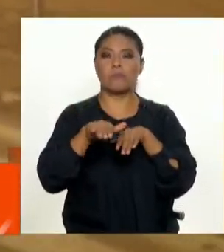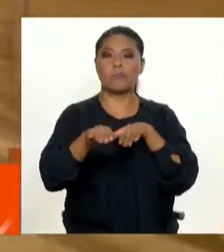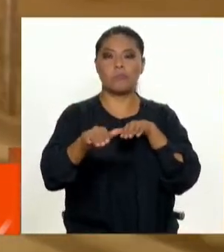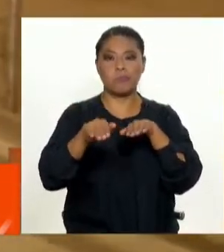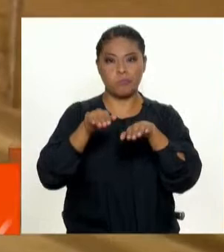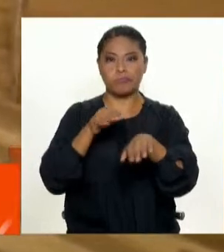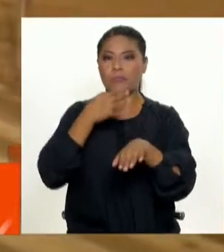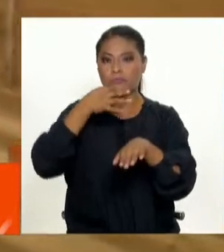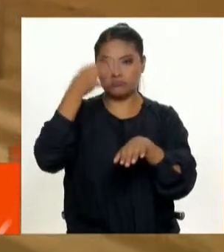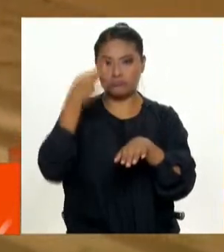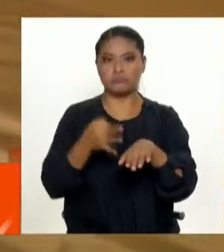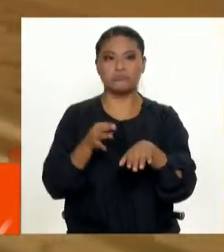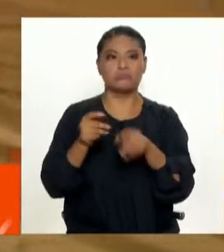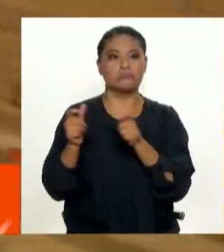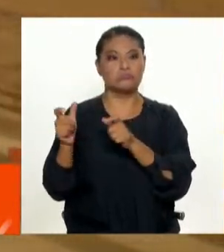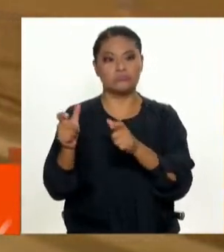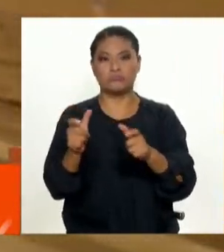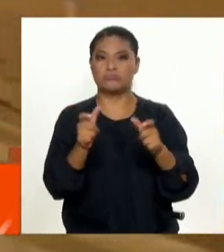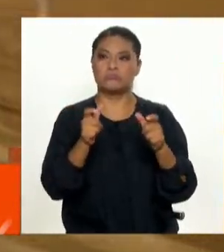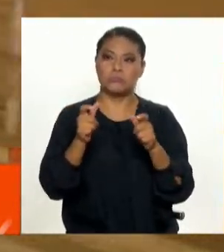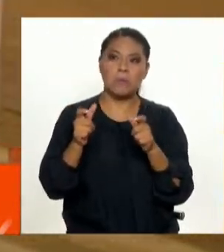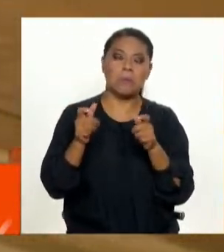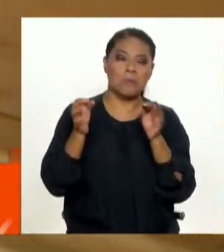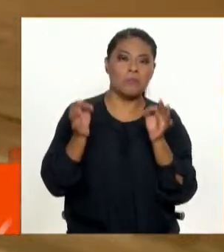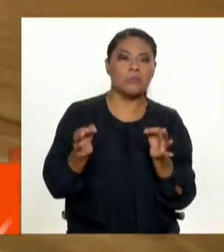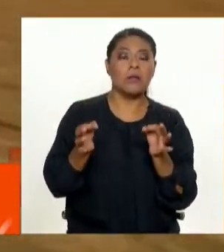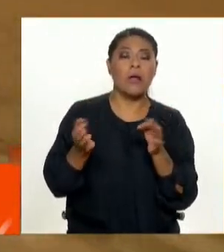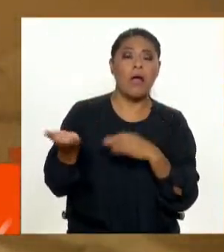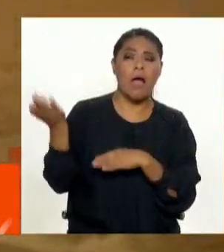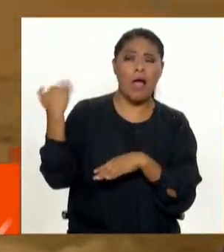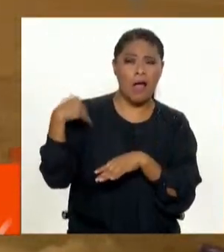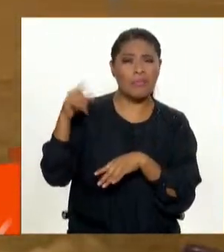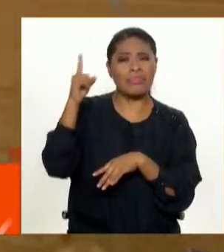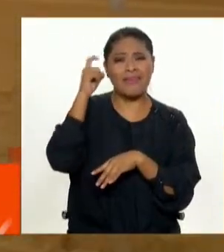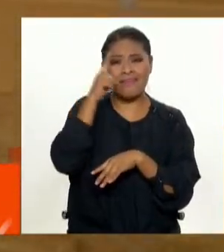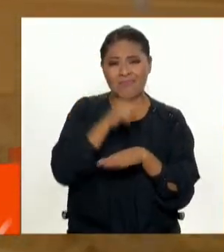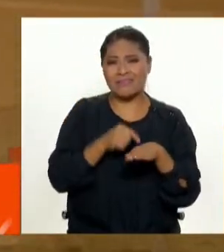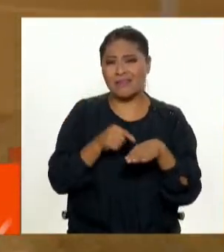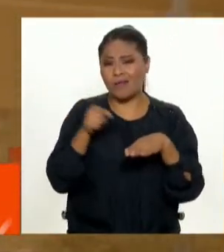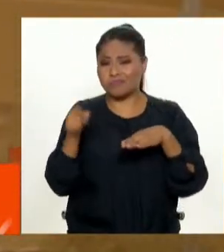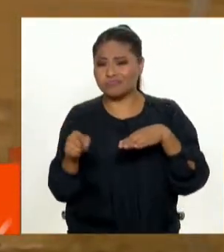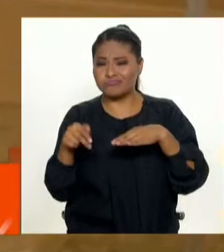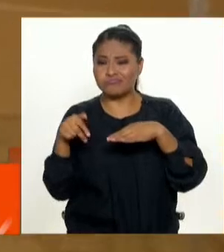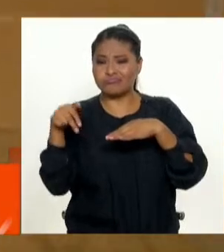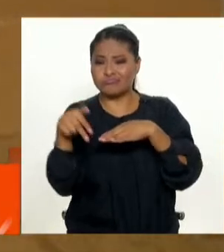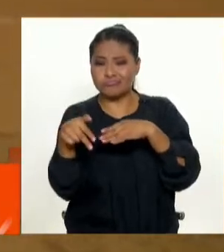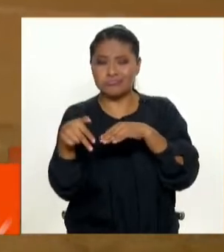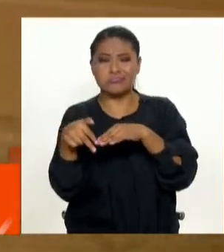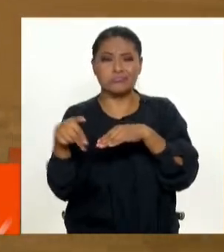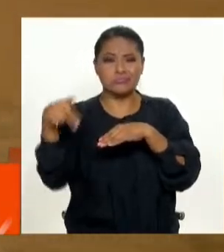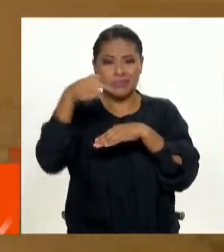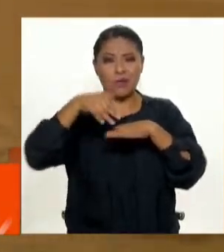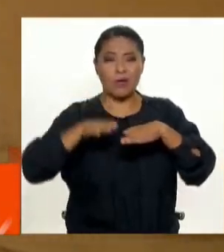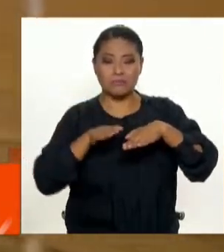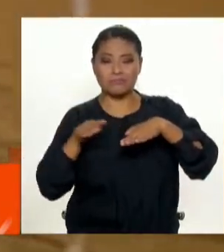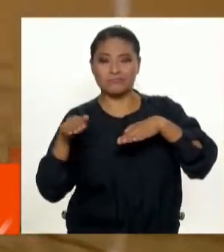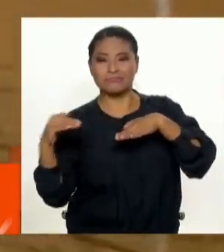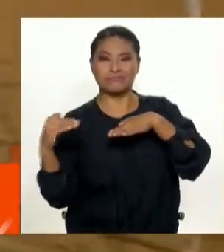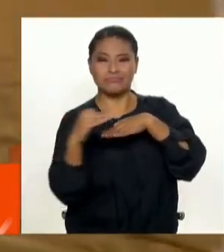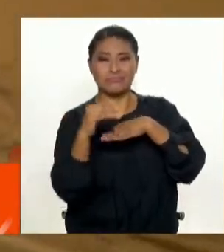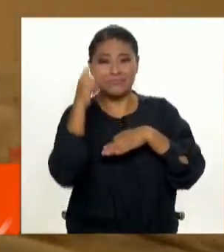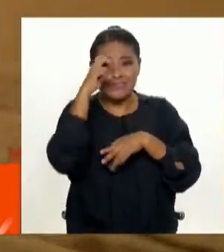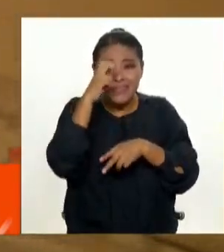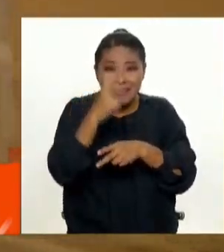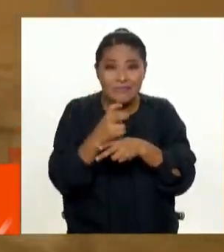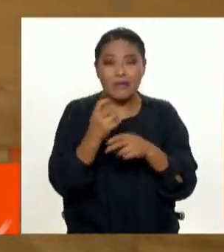seguro aquí, considerando que había que atravesar ciertos puntos con mucha dificultad. Ahora